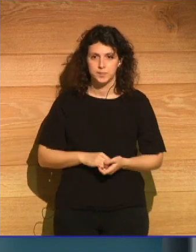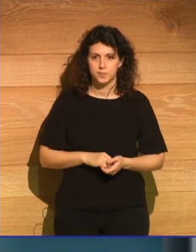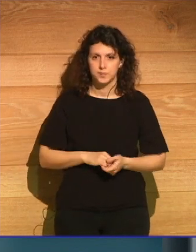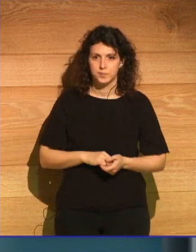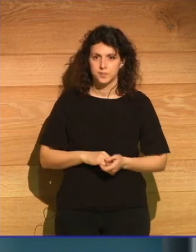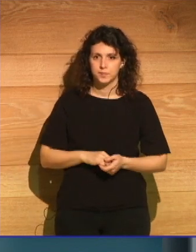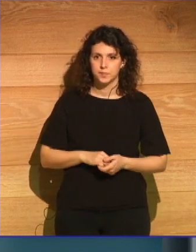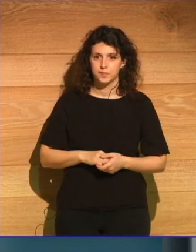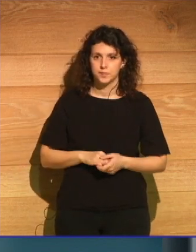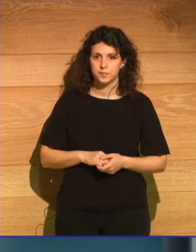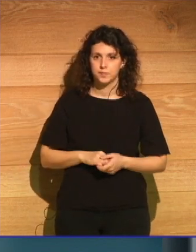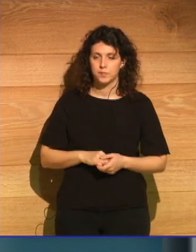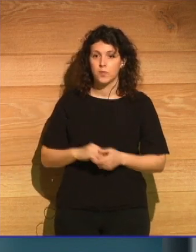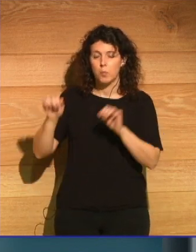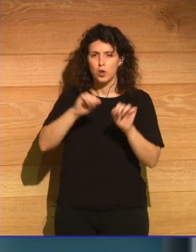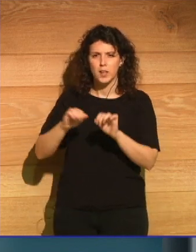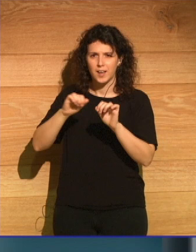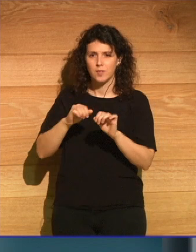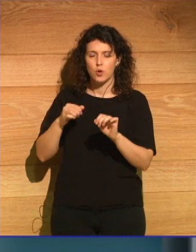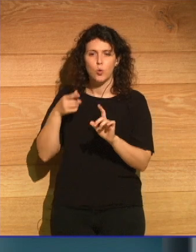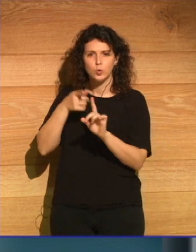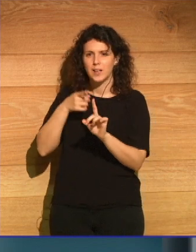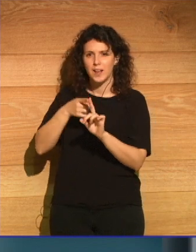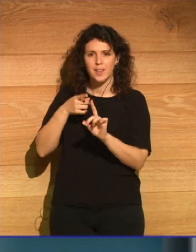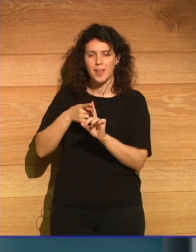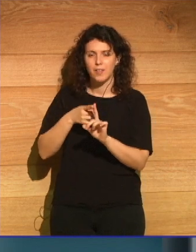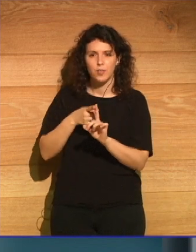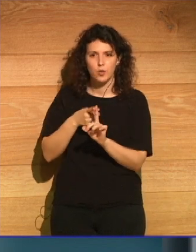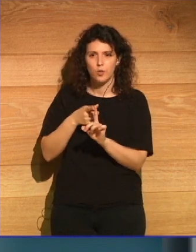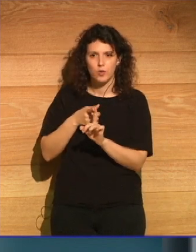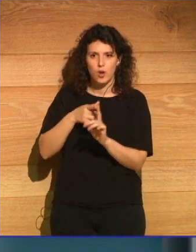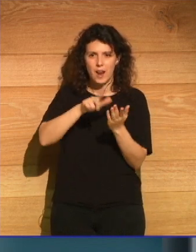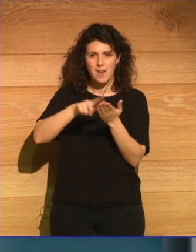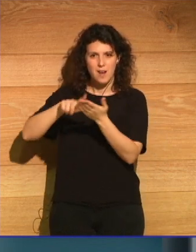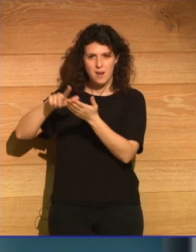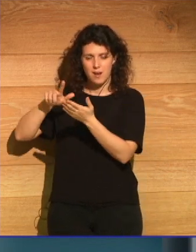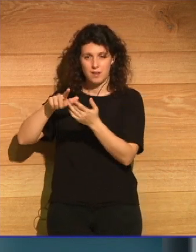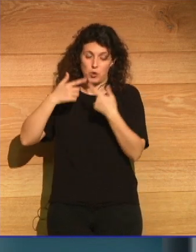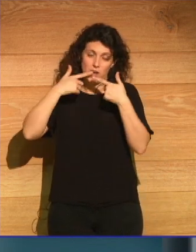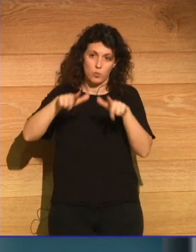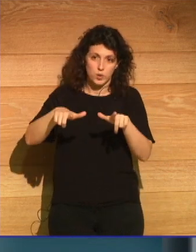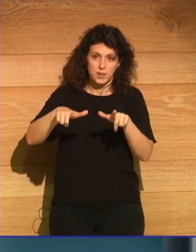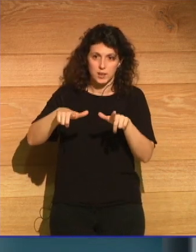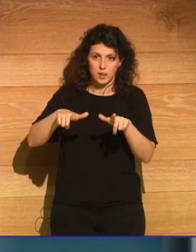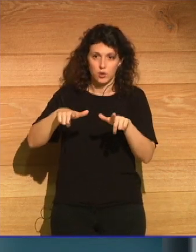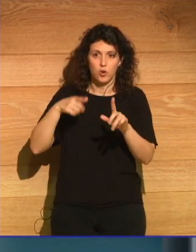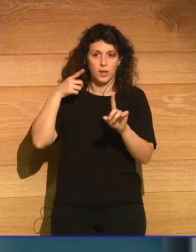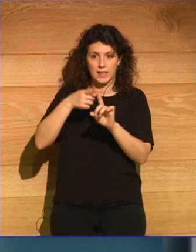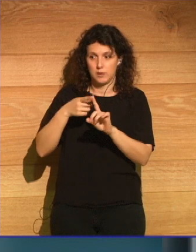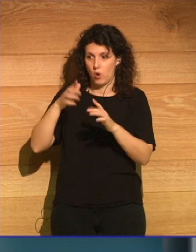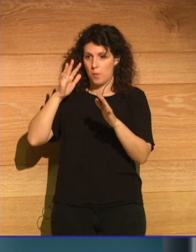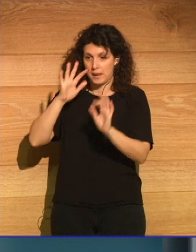y utilizarían una especie de ritmo lingüístico para poder señalizar el peligro